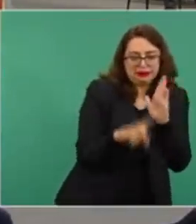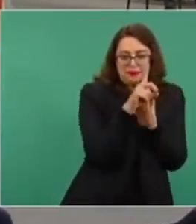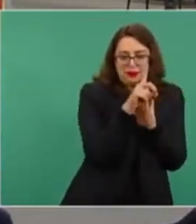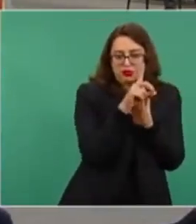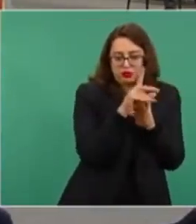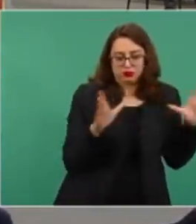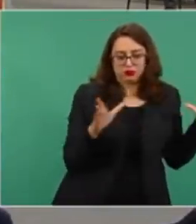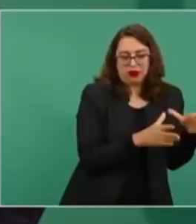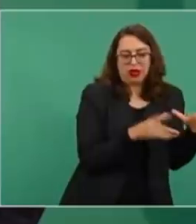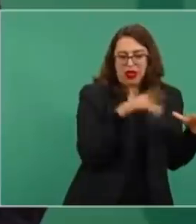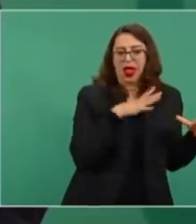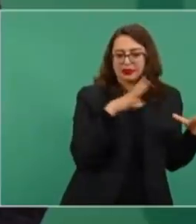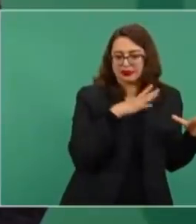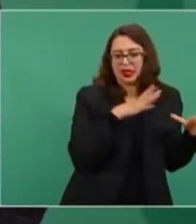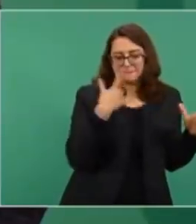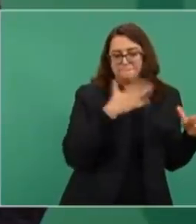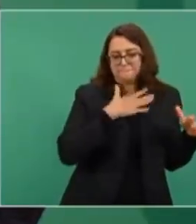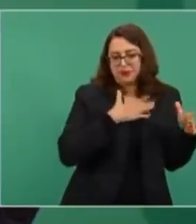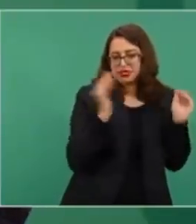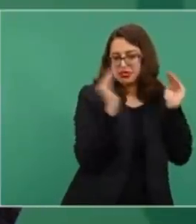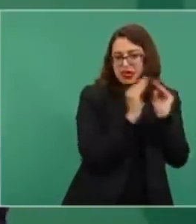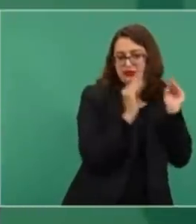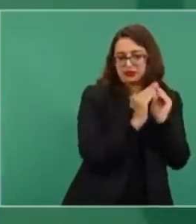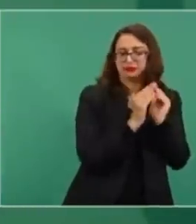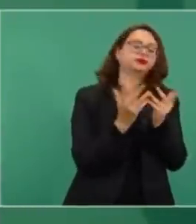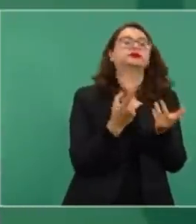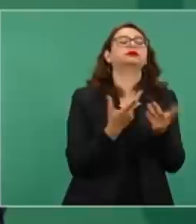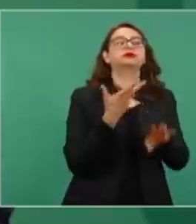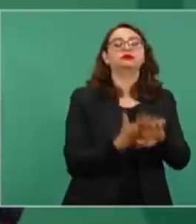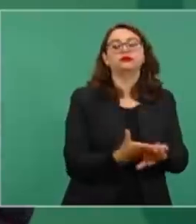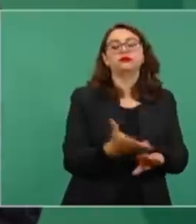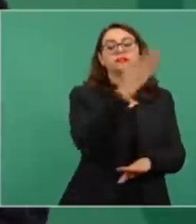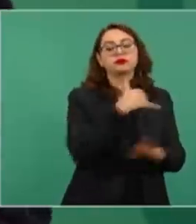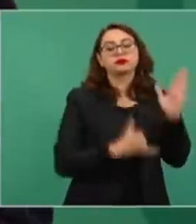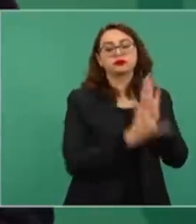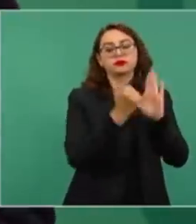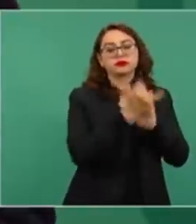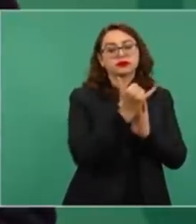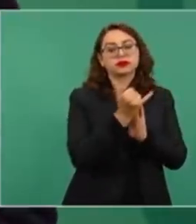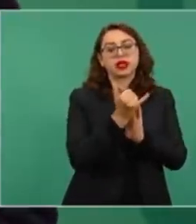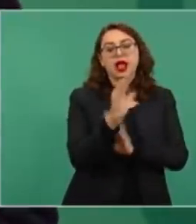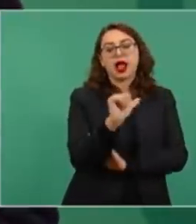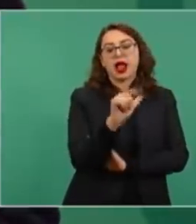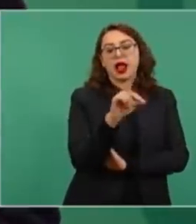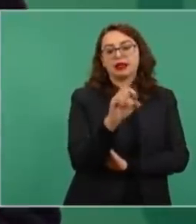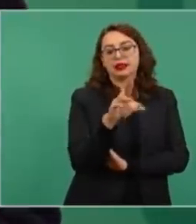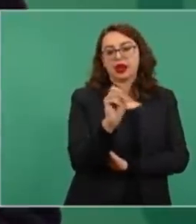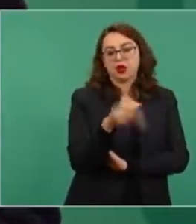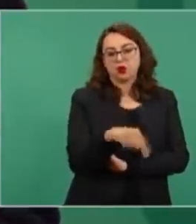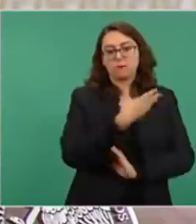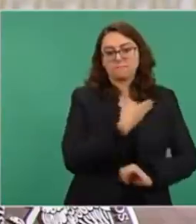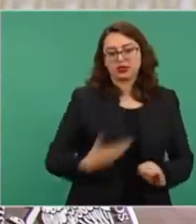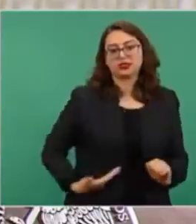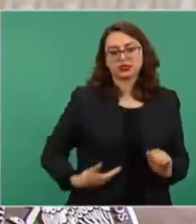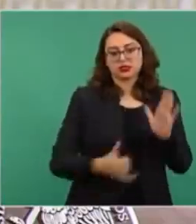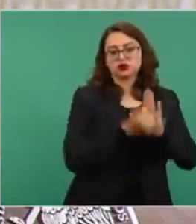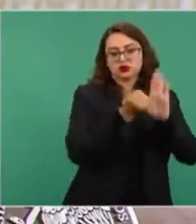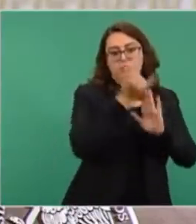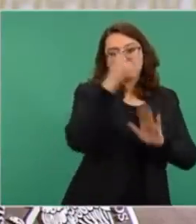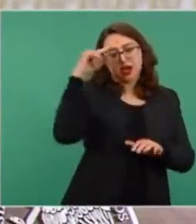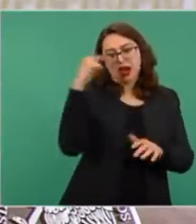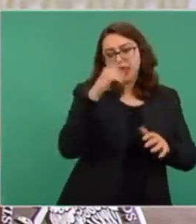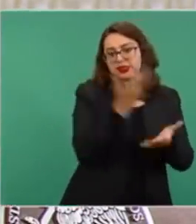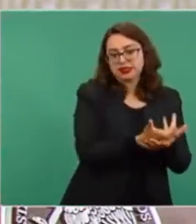un departamento que se construyó en el tiempo de Felipe Calderón para descanso.